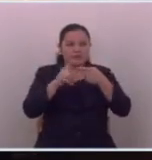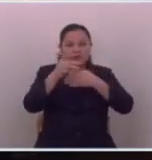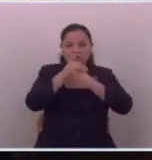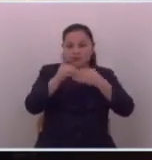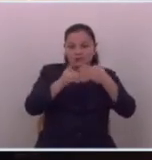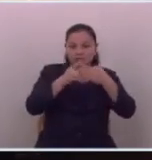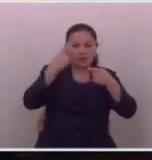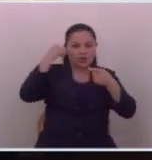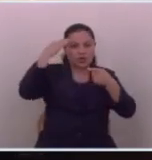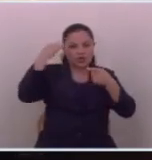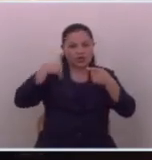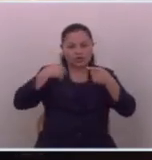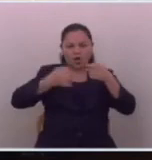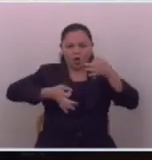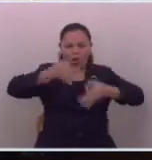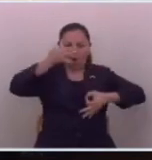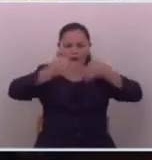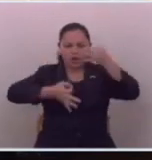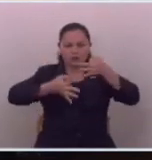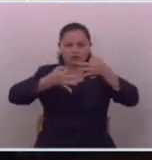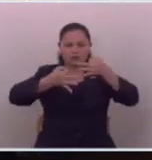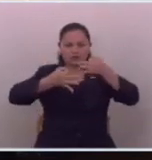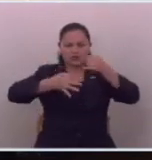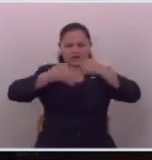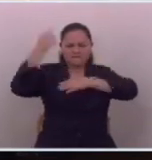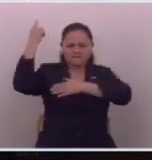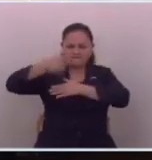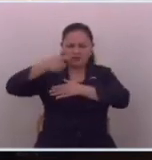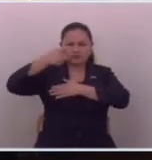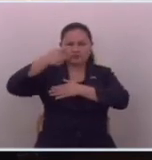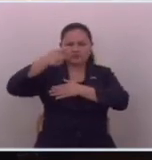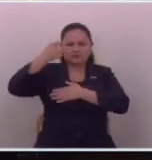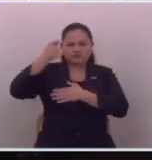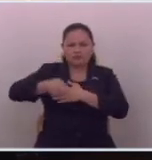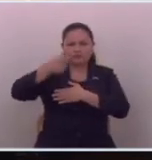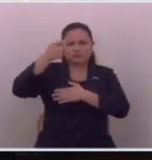diputadas o son juezas porque aquí vienen a dictaminar sentencia